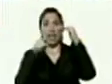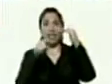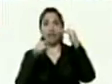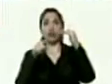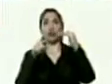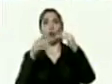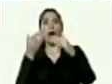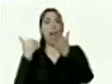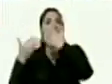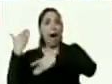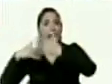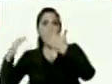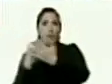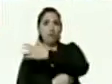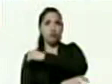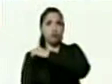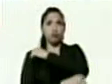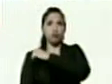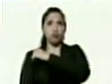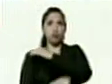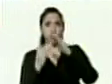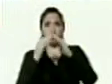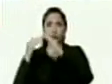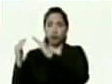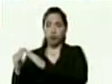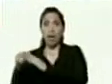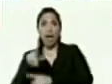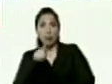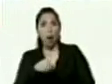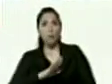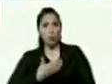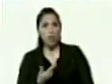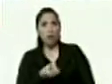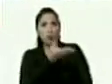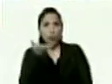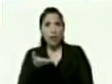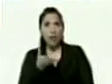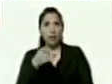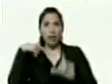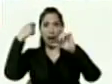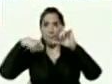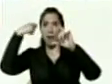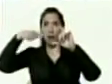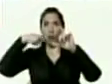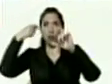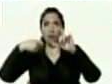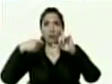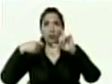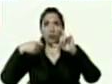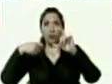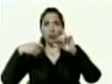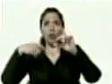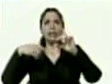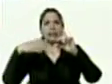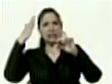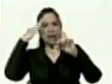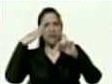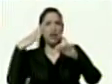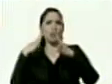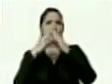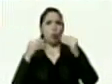inmobiliaria y allá pudieran ustedes camarógrafo tomar toda la cartografía